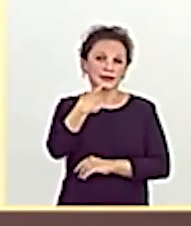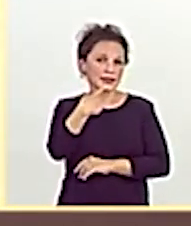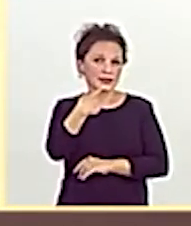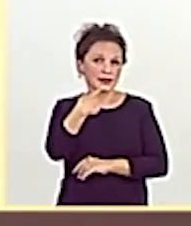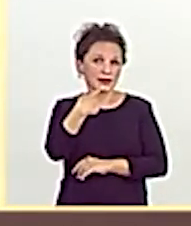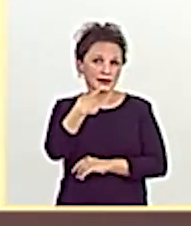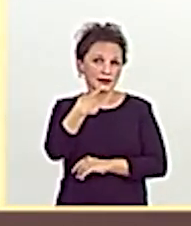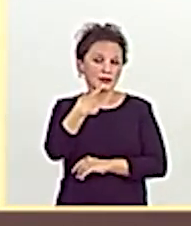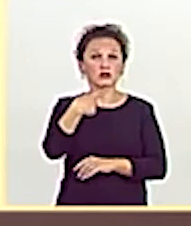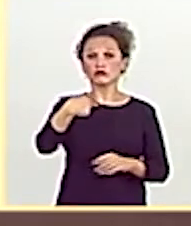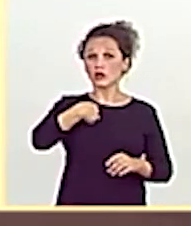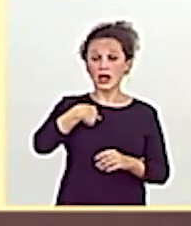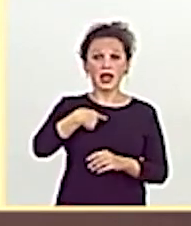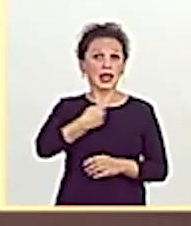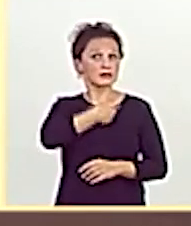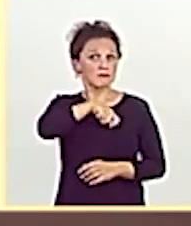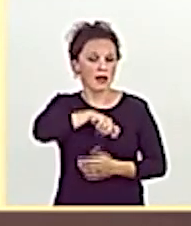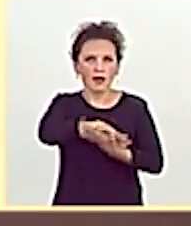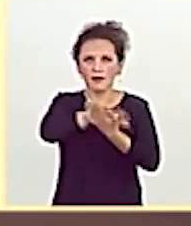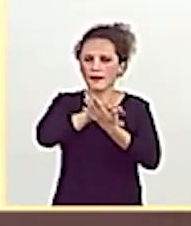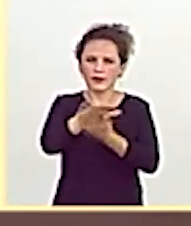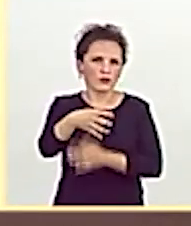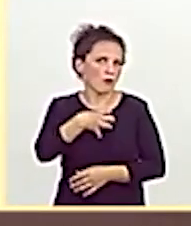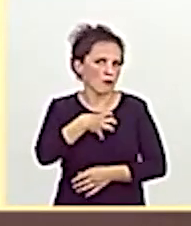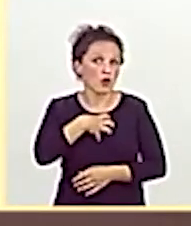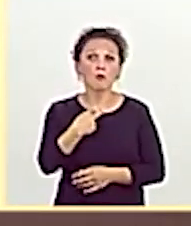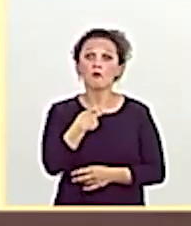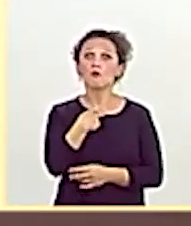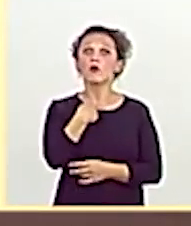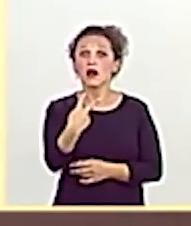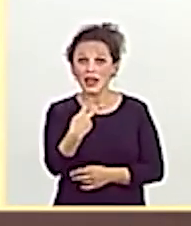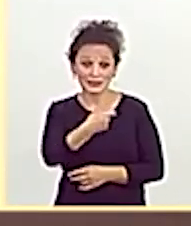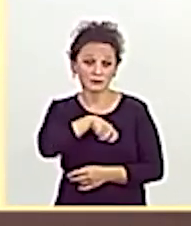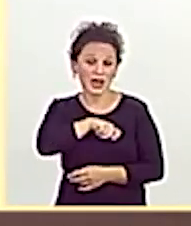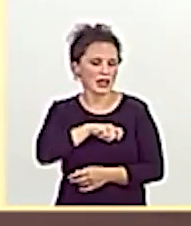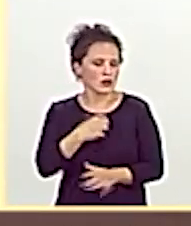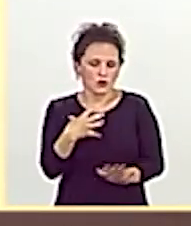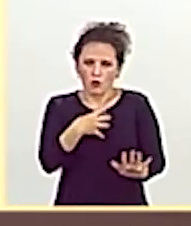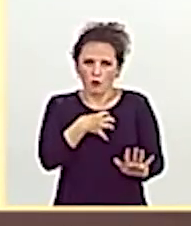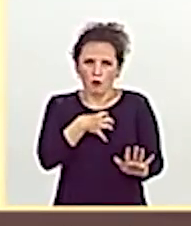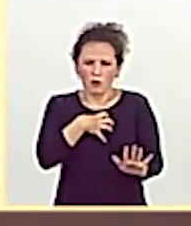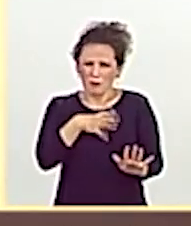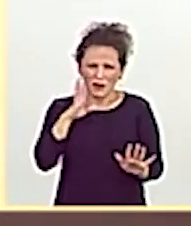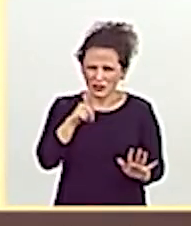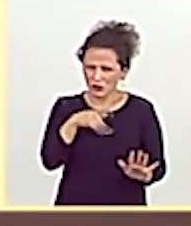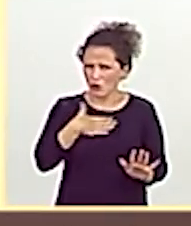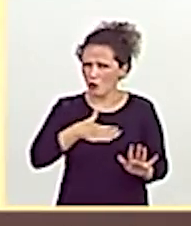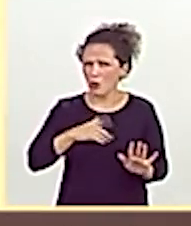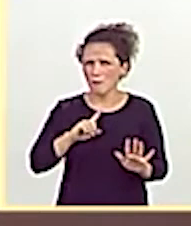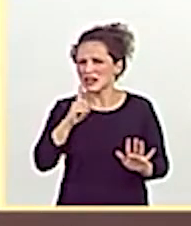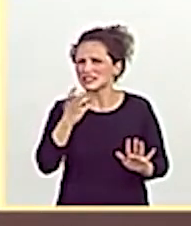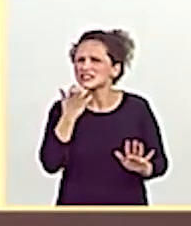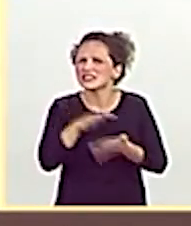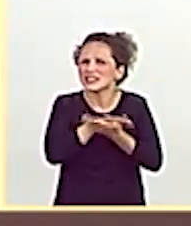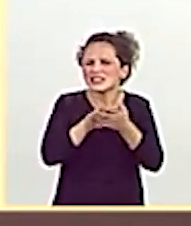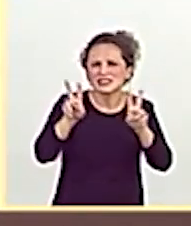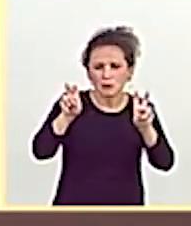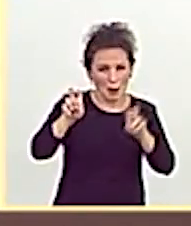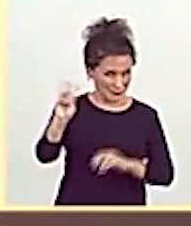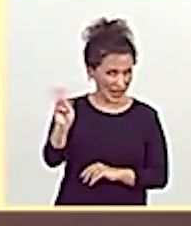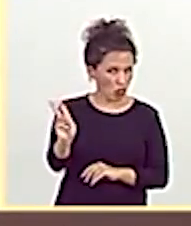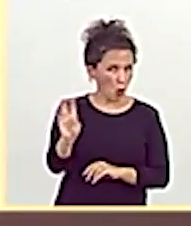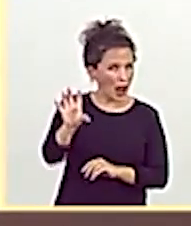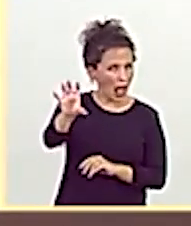hablar de España, yo no puedo nombrar España? ¿Le gusta más y se siente más cómodo hablando de Venezuela?